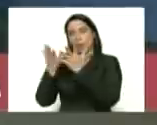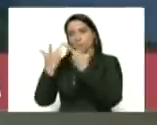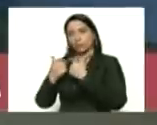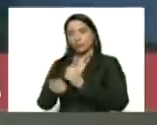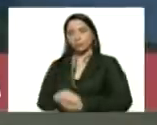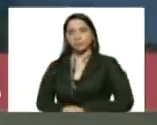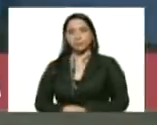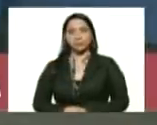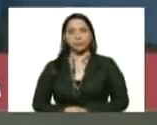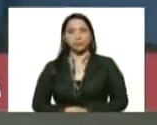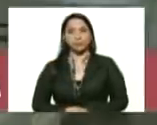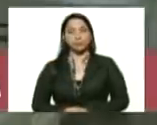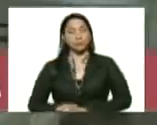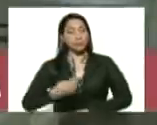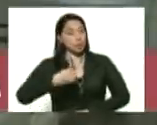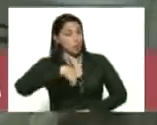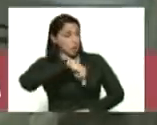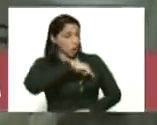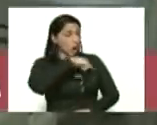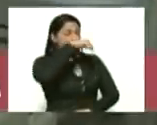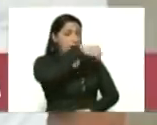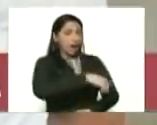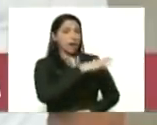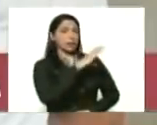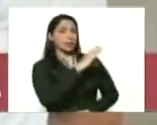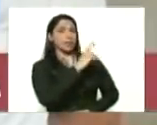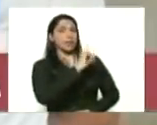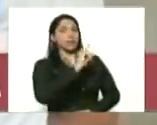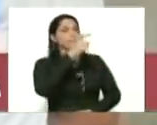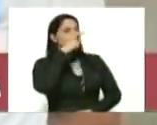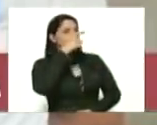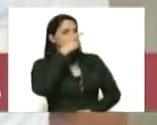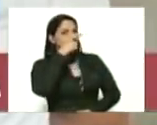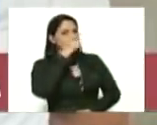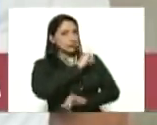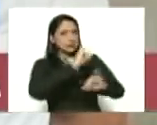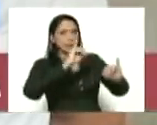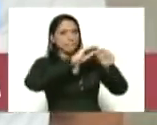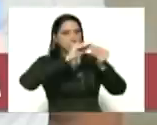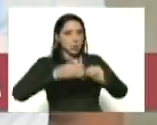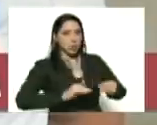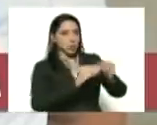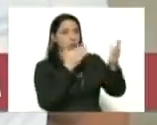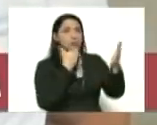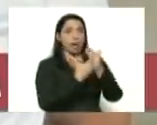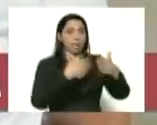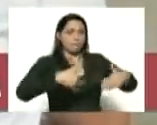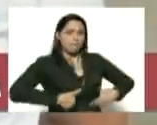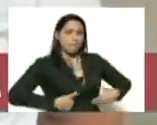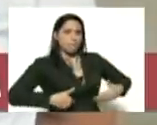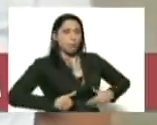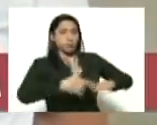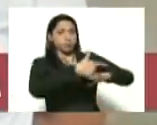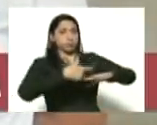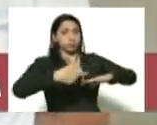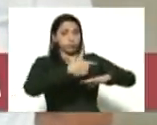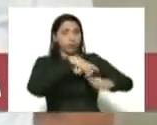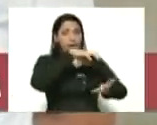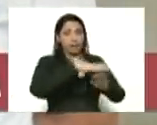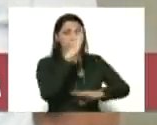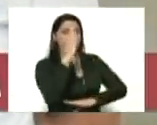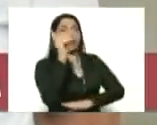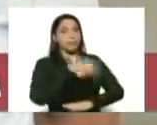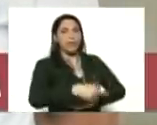aquí en el CDI uno de nuestros CDI centinelas que ha sido recuperado gracias al esfuerzo de la gobernación de la